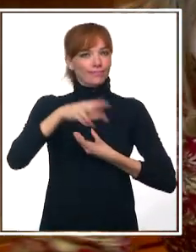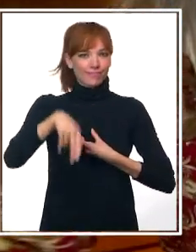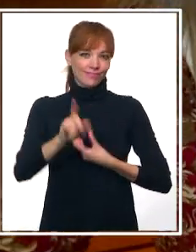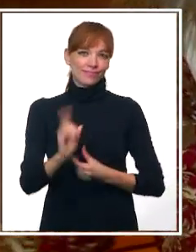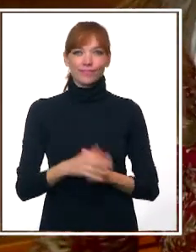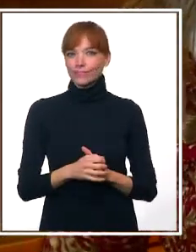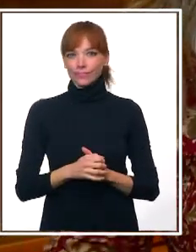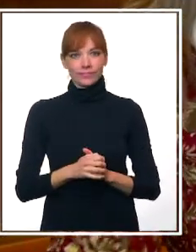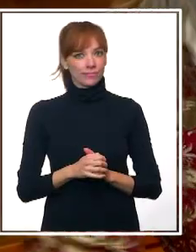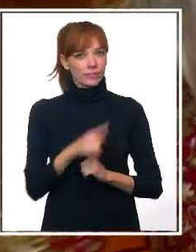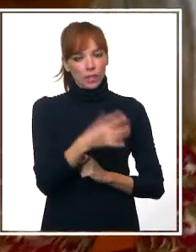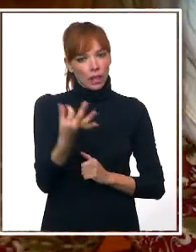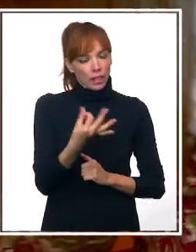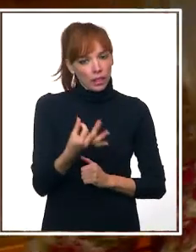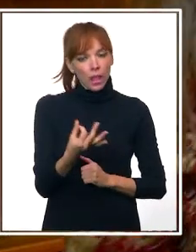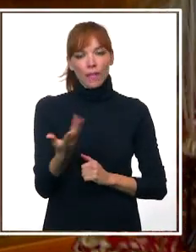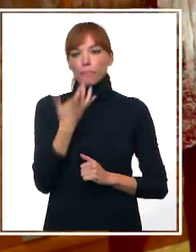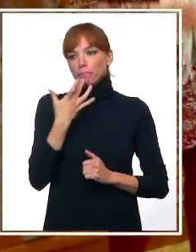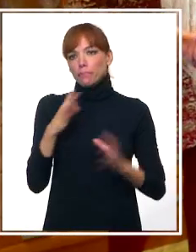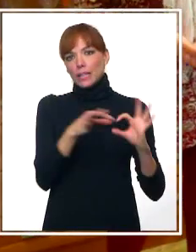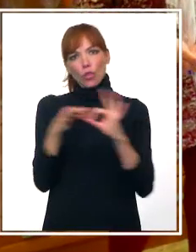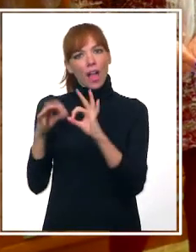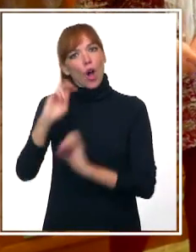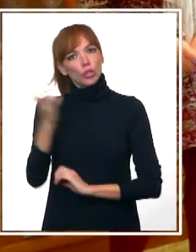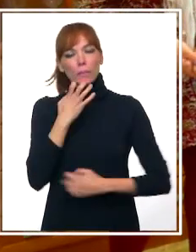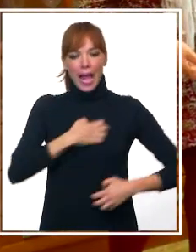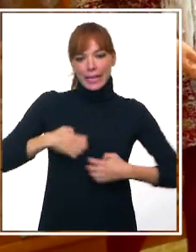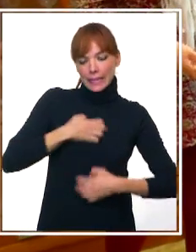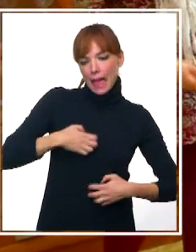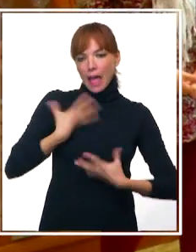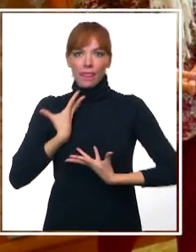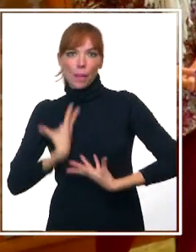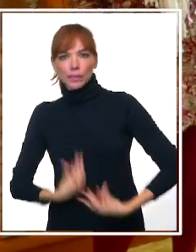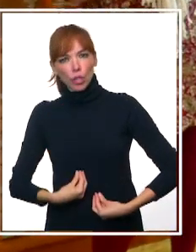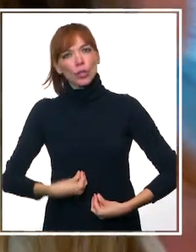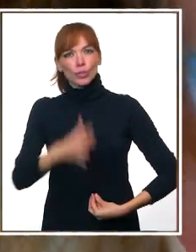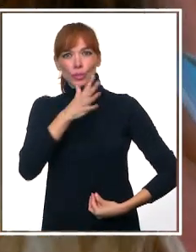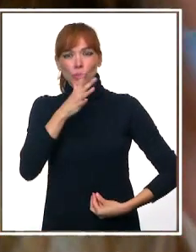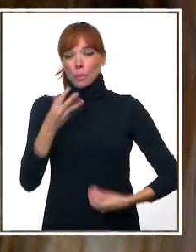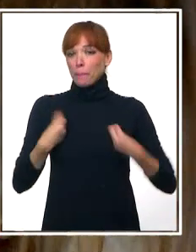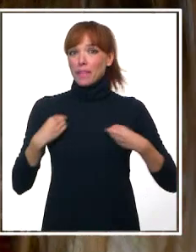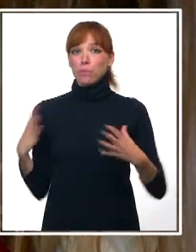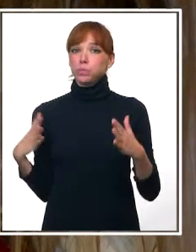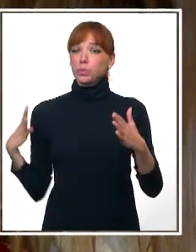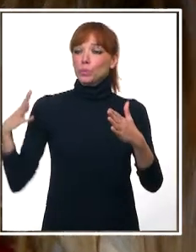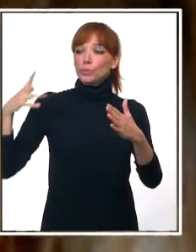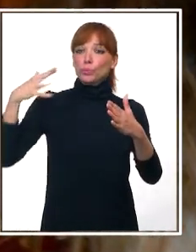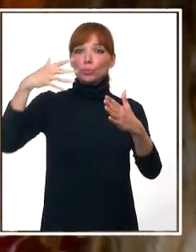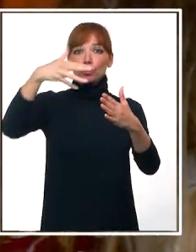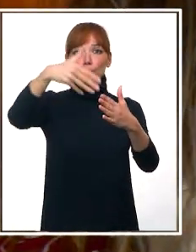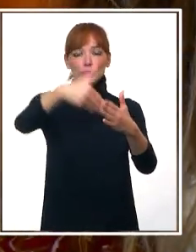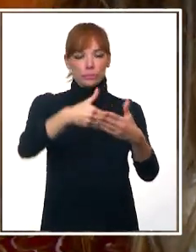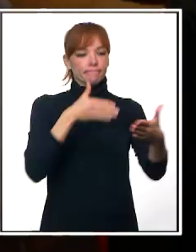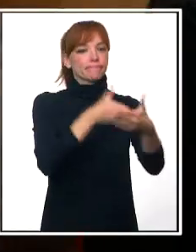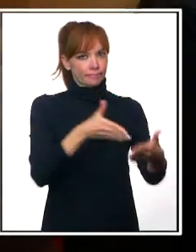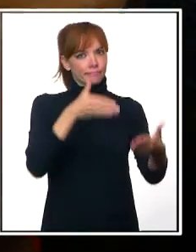como la baja autoestima, la depresión, la ansiedad, porque a lo largo de la vida son muchas negaciones las que